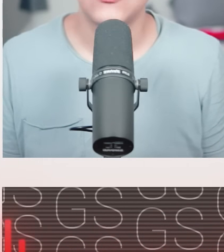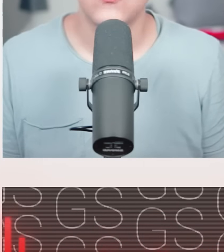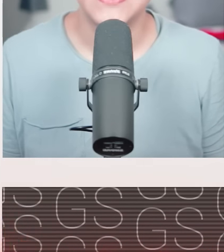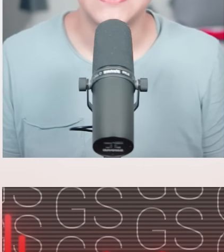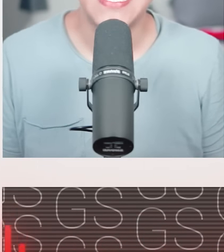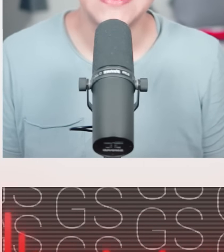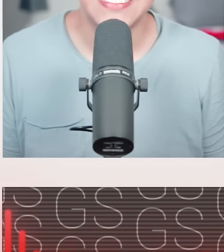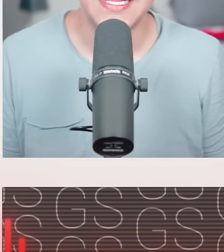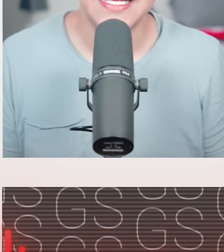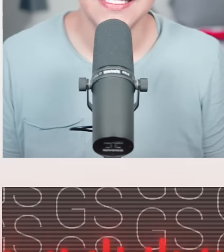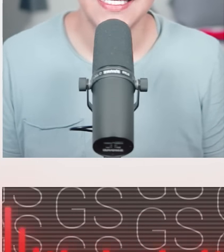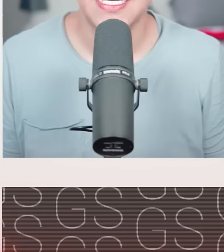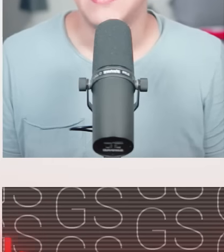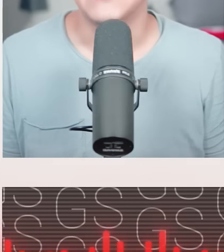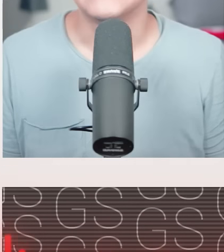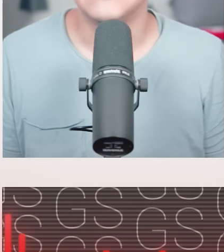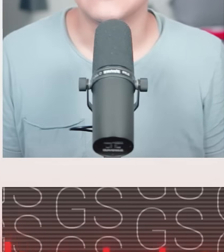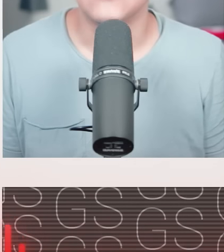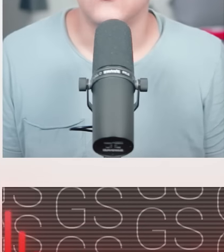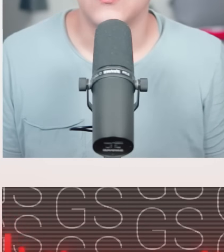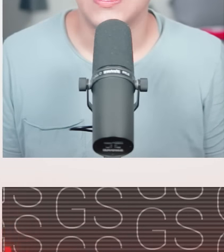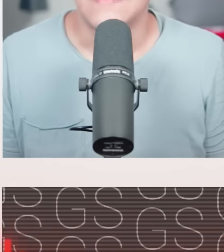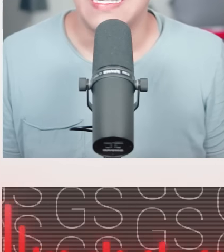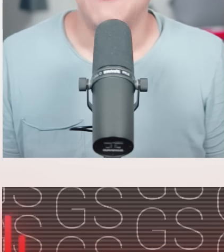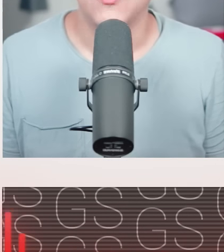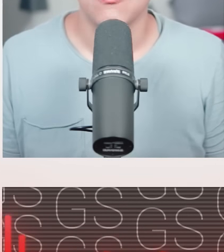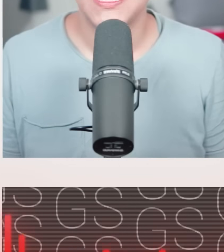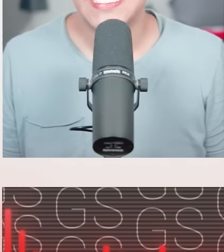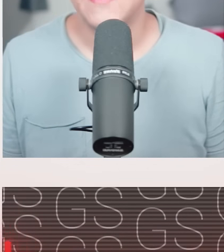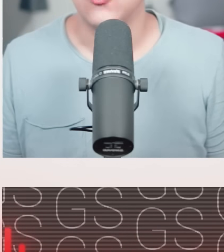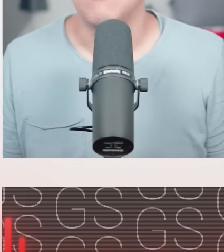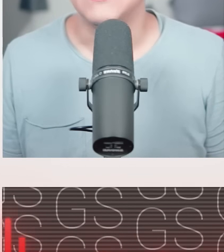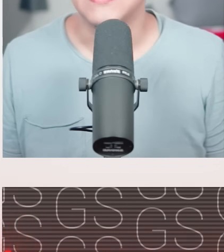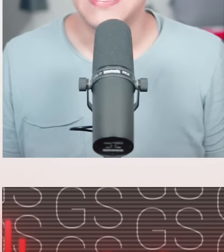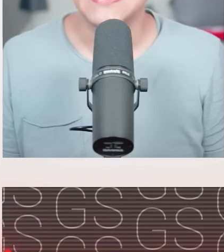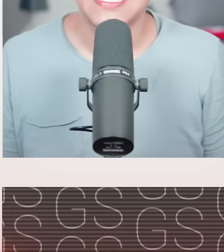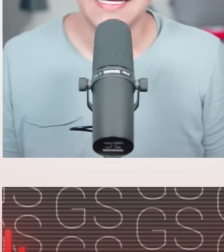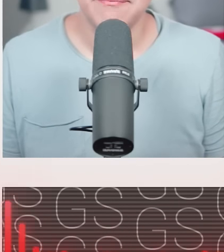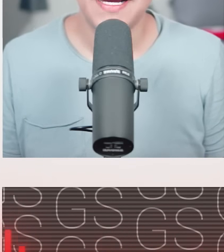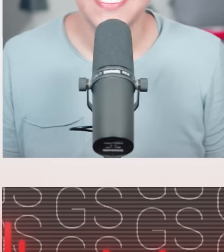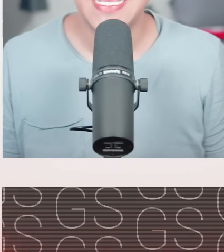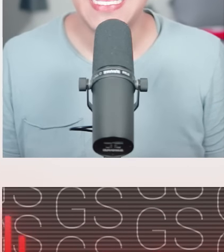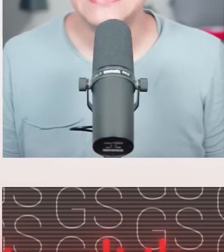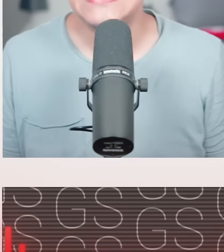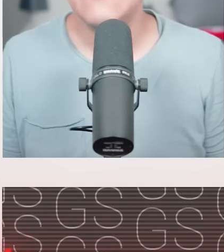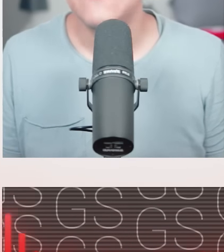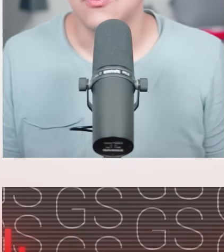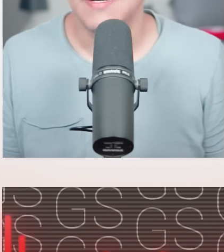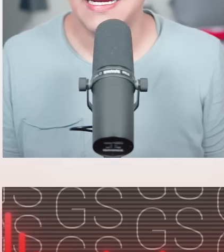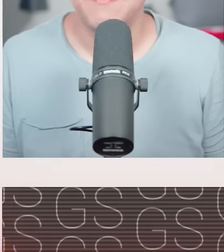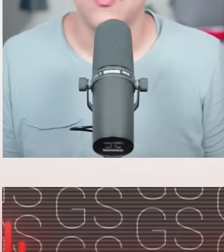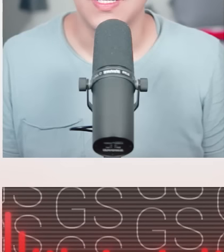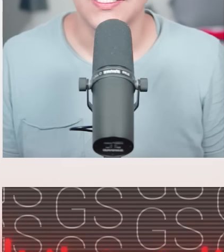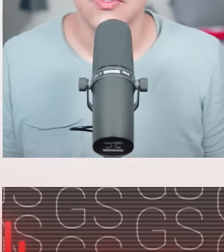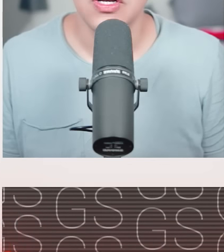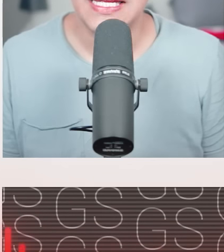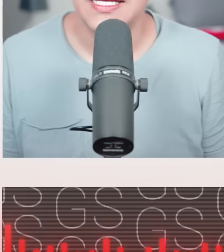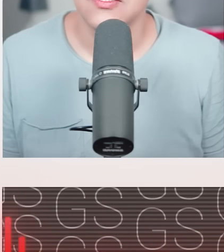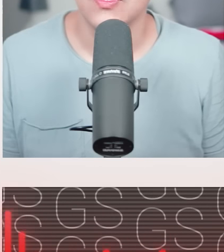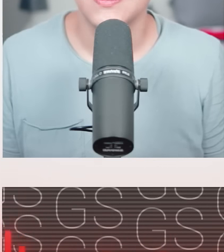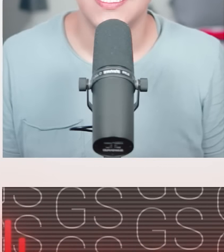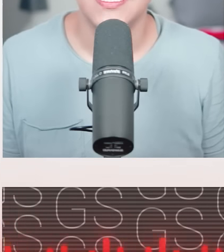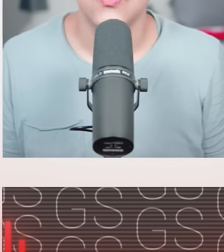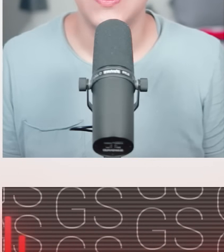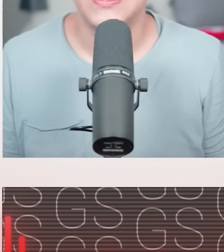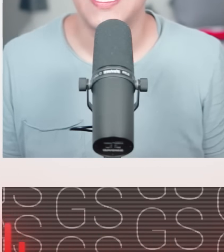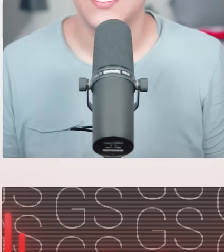eléctrico está en decadencia, así que aseguró que la mejor manera de combatir esta campaña es informar a la población y